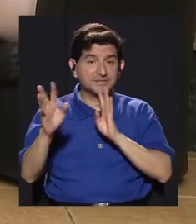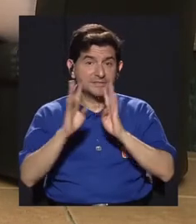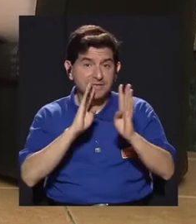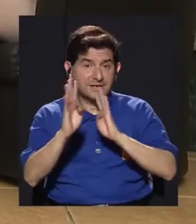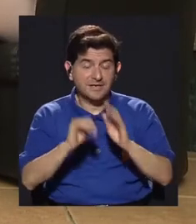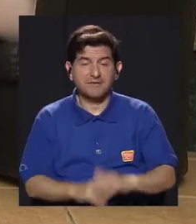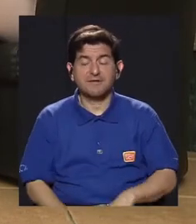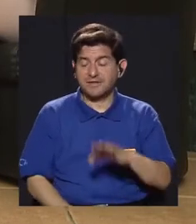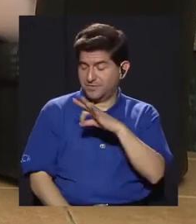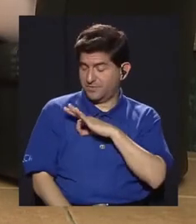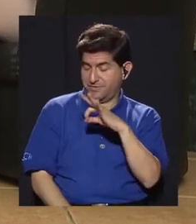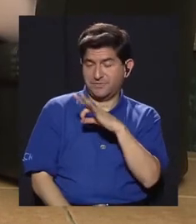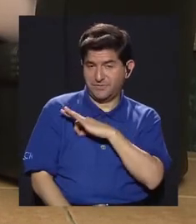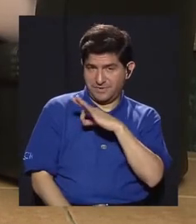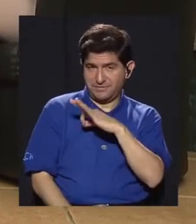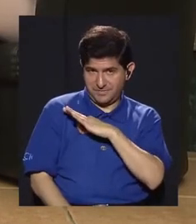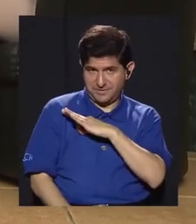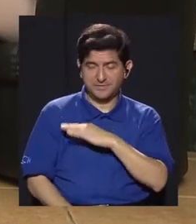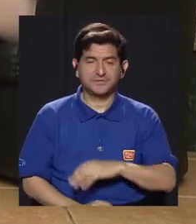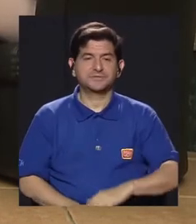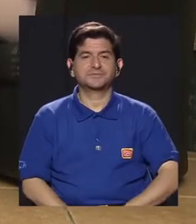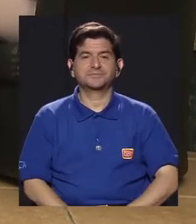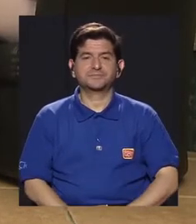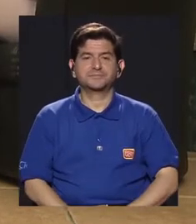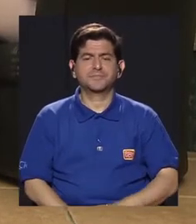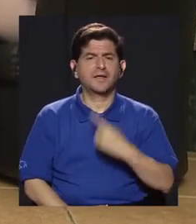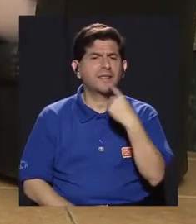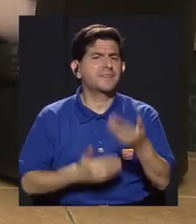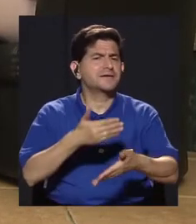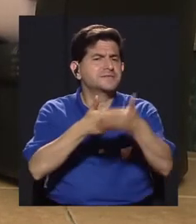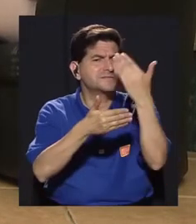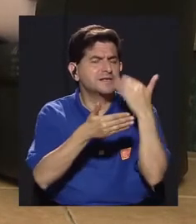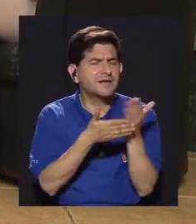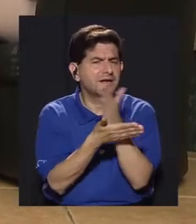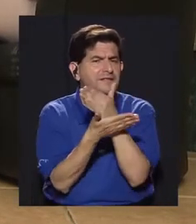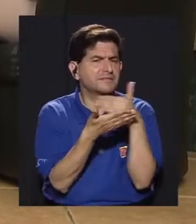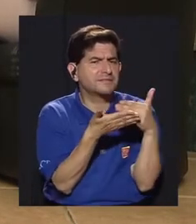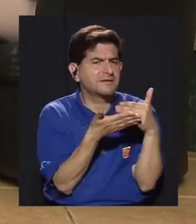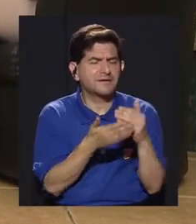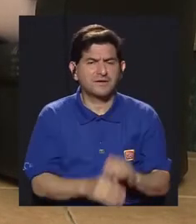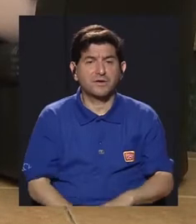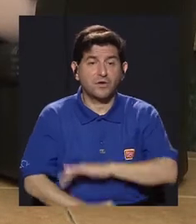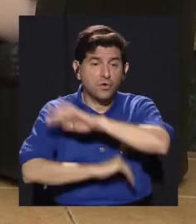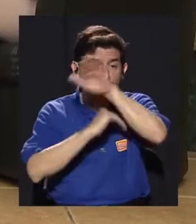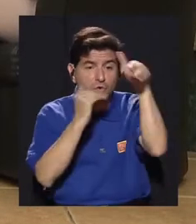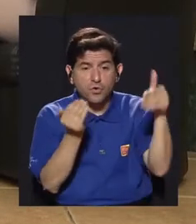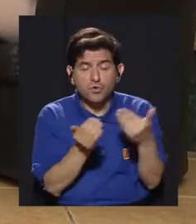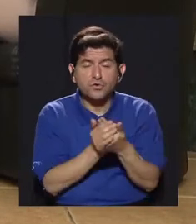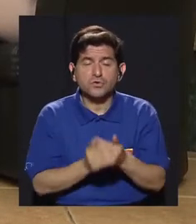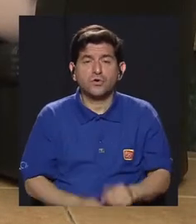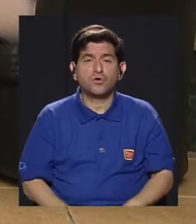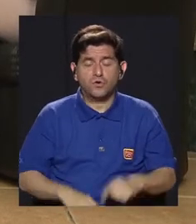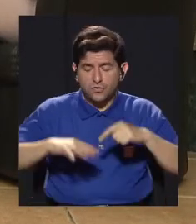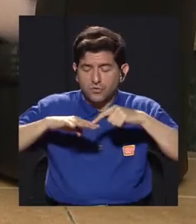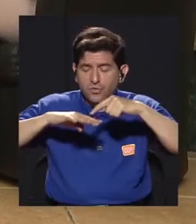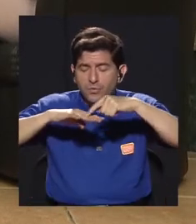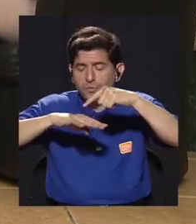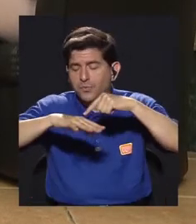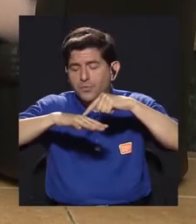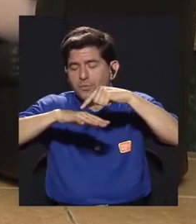seguimos conversando más acerca de los beneficios, ¿verdad? Porque decías ahora en el bloque anterior, Alejandra, que todo lo que son